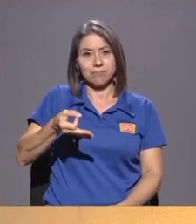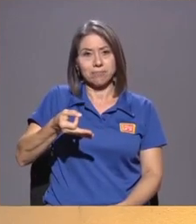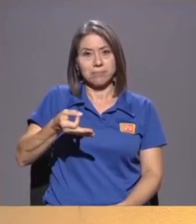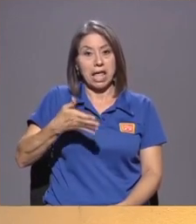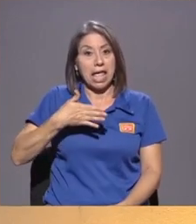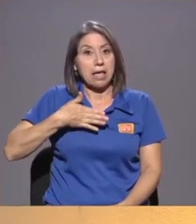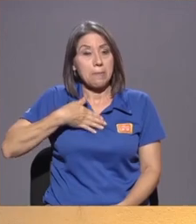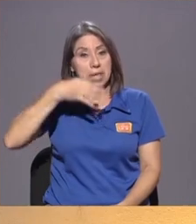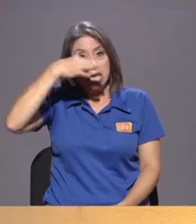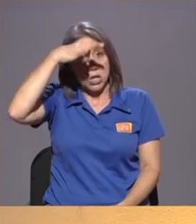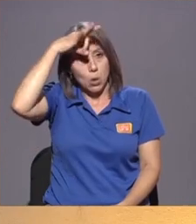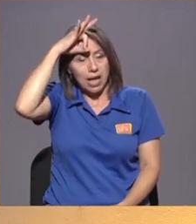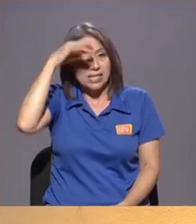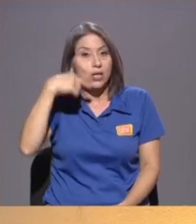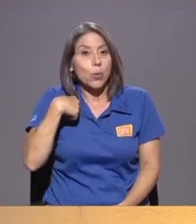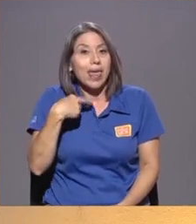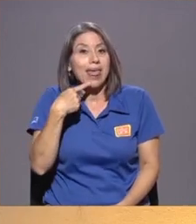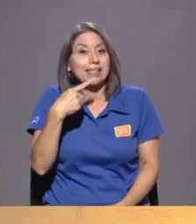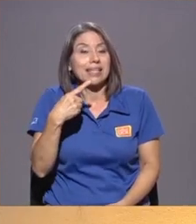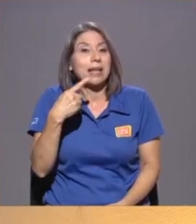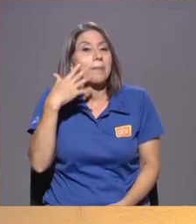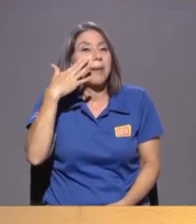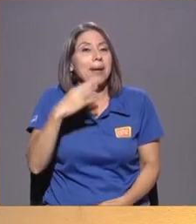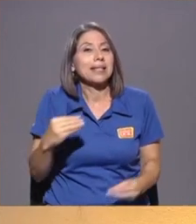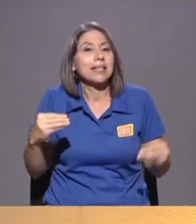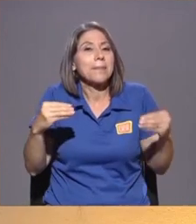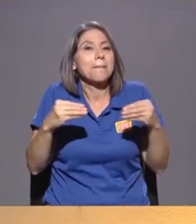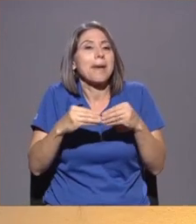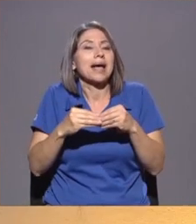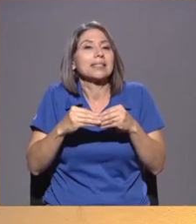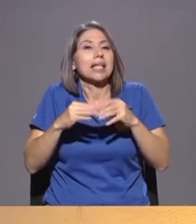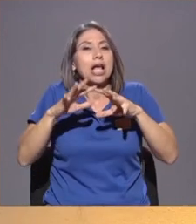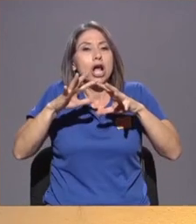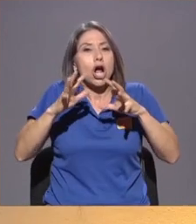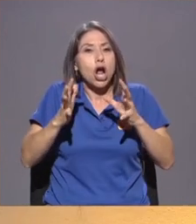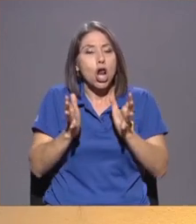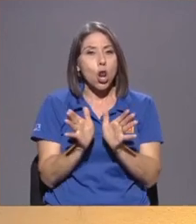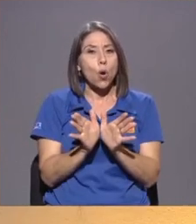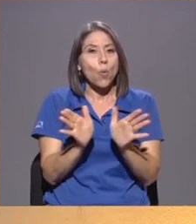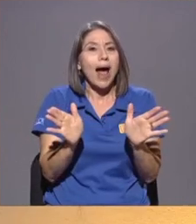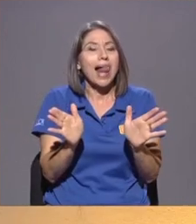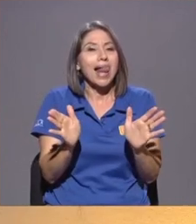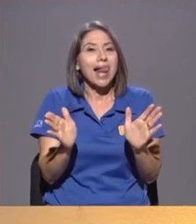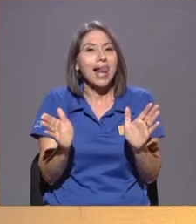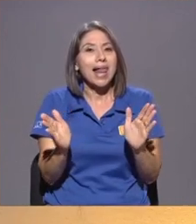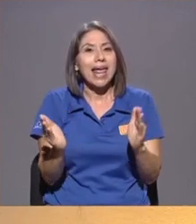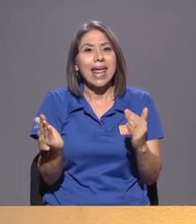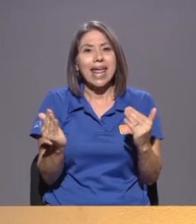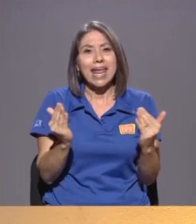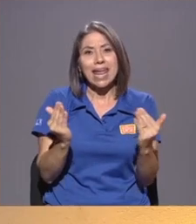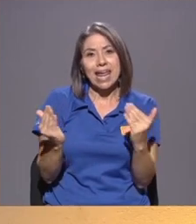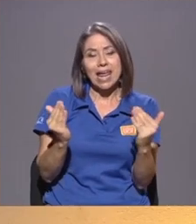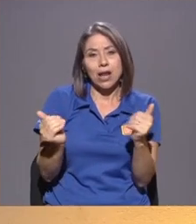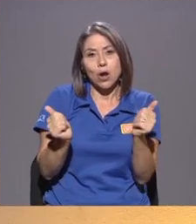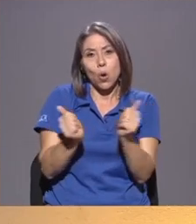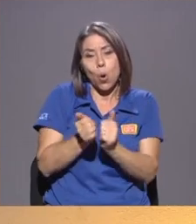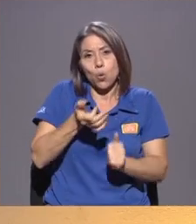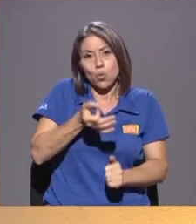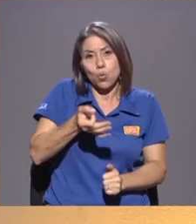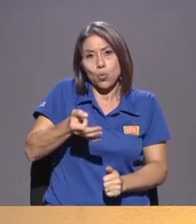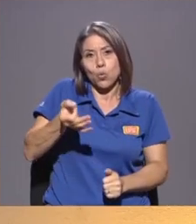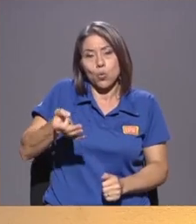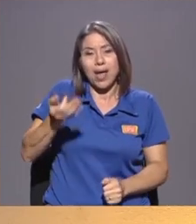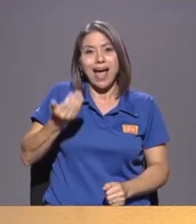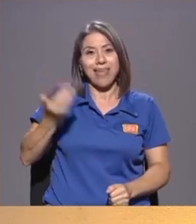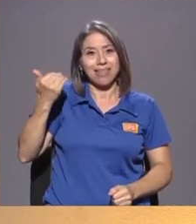ignorancia voy a decir que me parece más global Que las anteriores Había